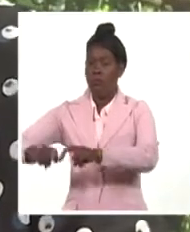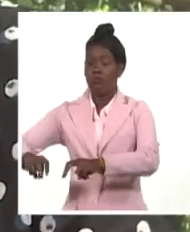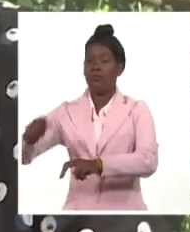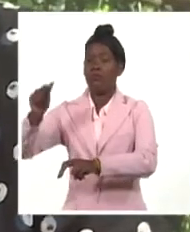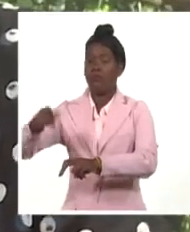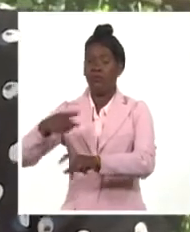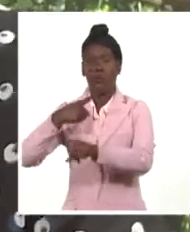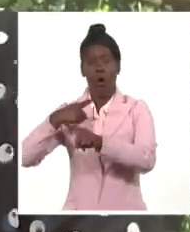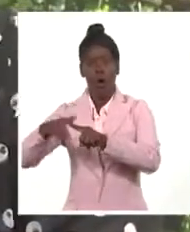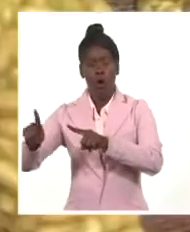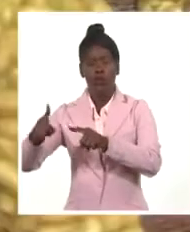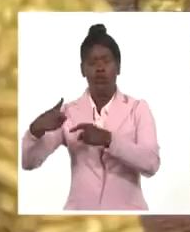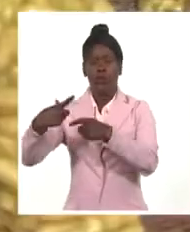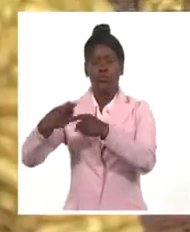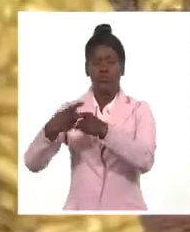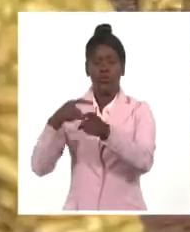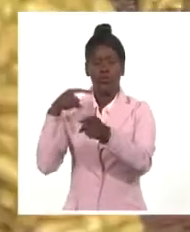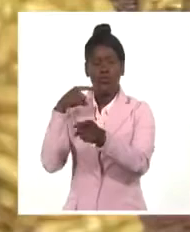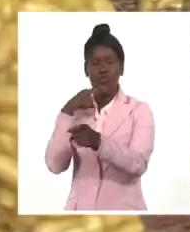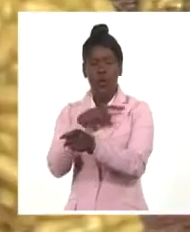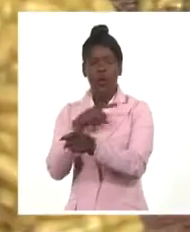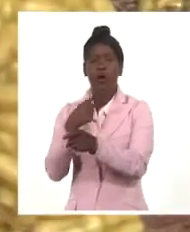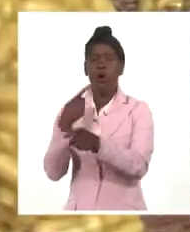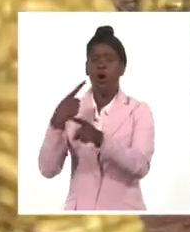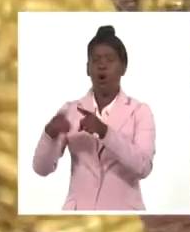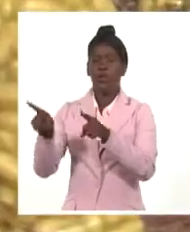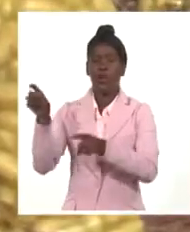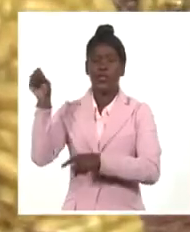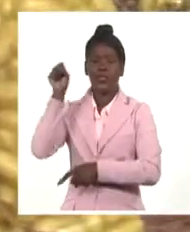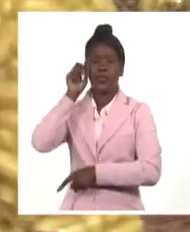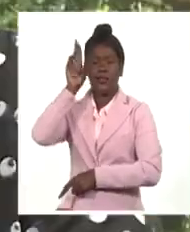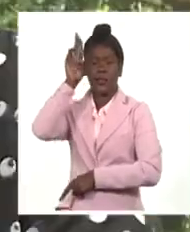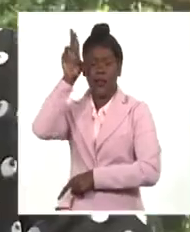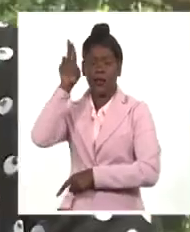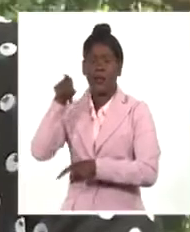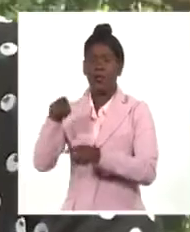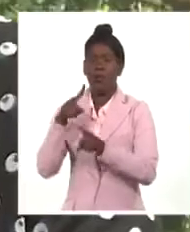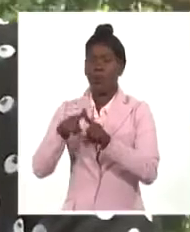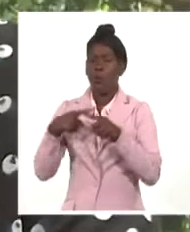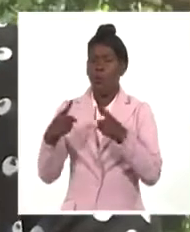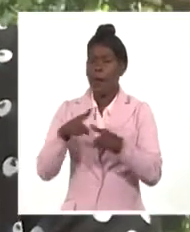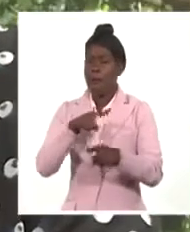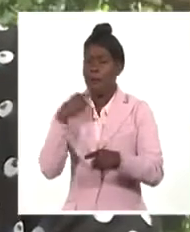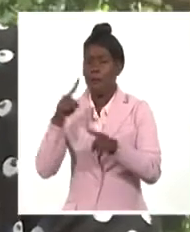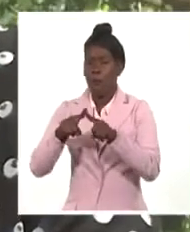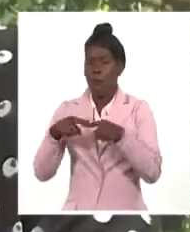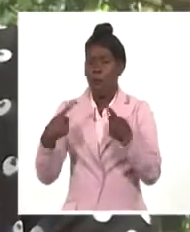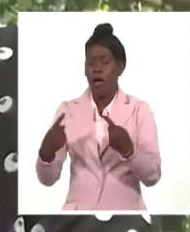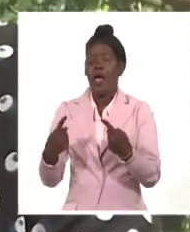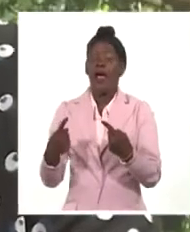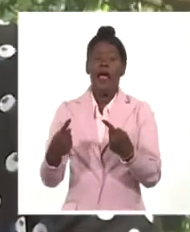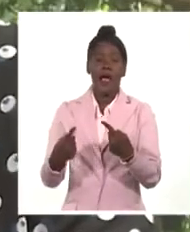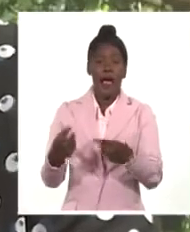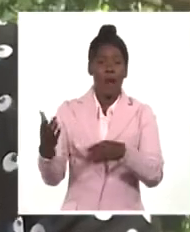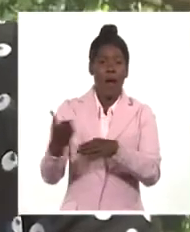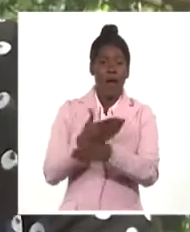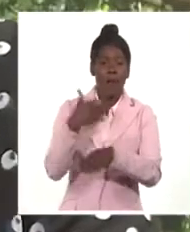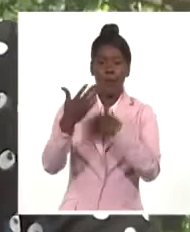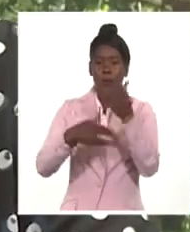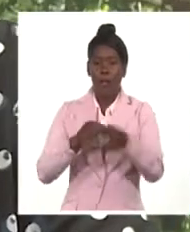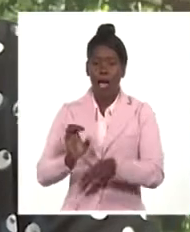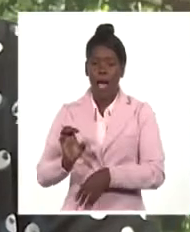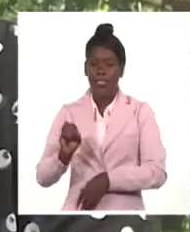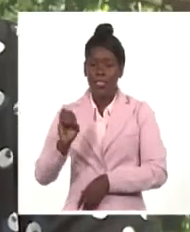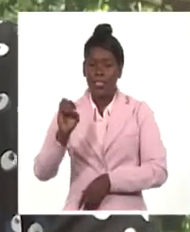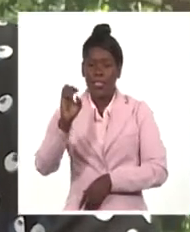desde un 10% digamos hasta un 25% dependiendo de diferentes causas. Y no es que sean estudios conclusivos, o sea, las pérdidas y los